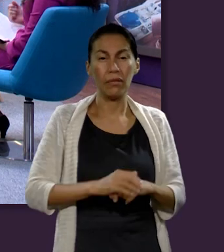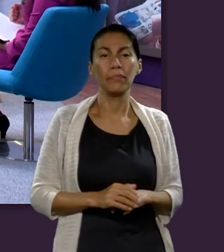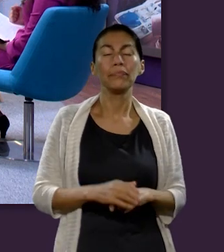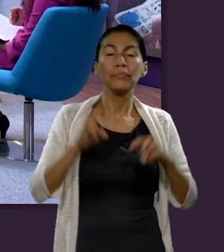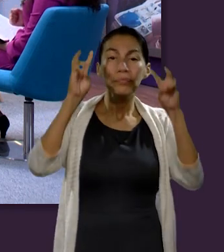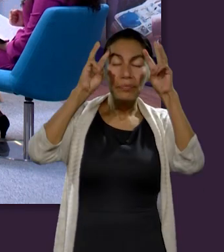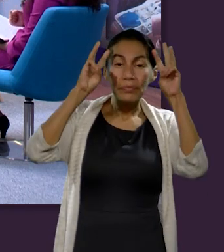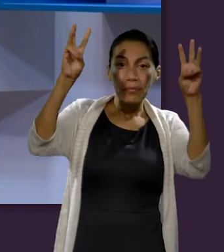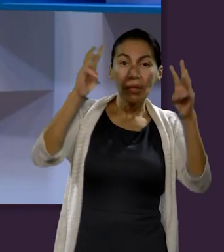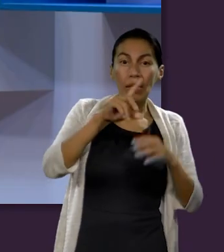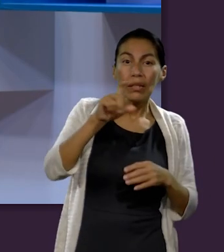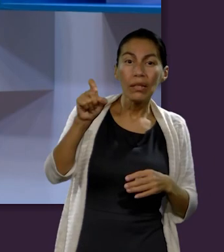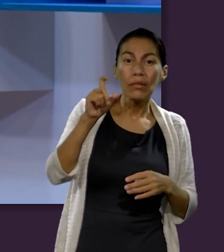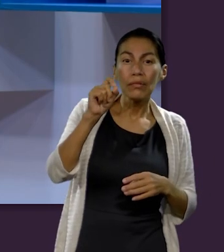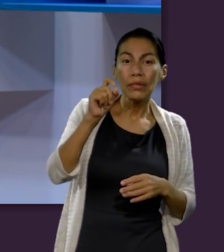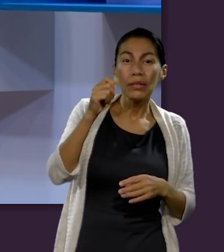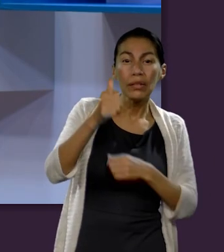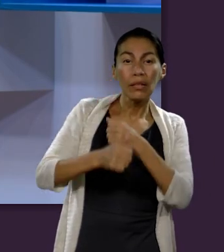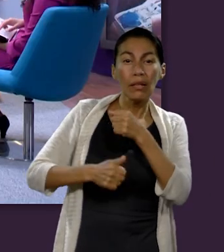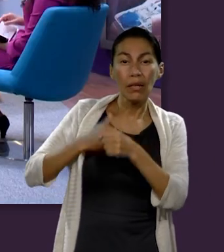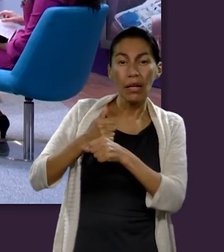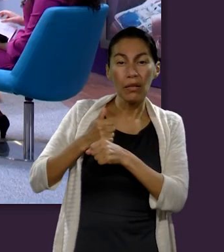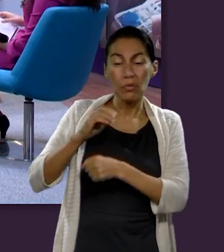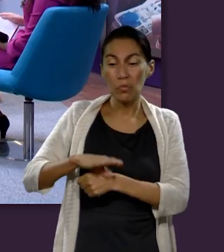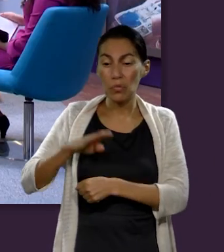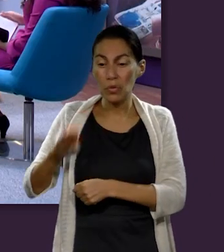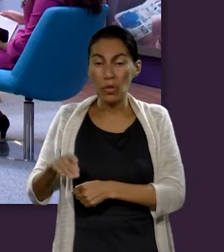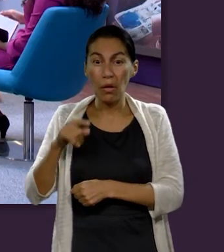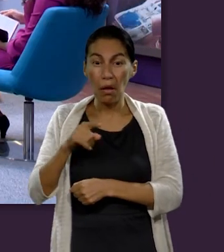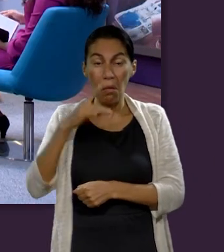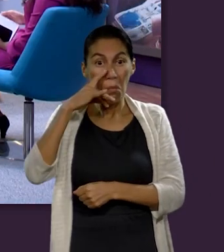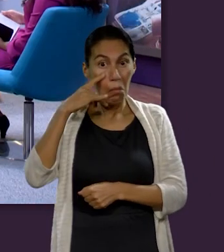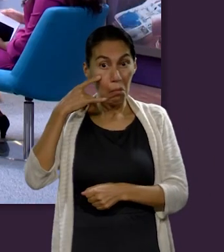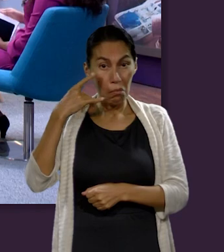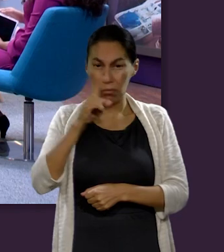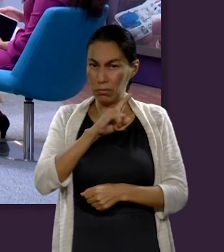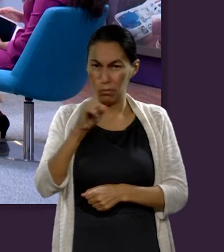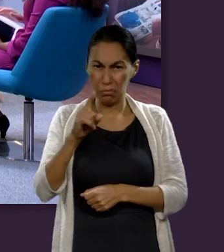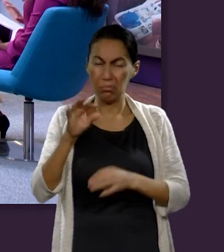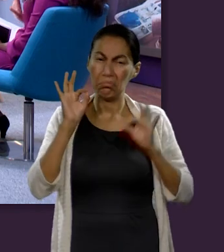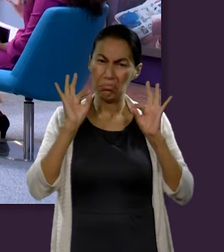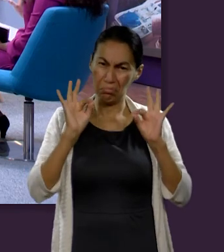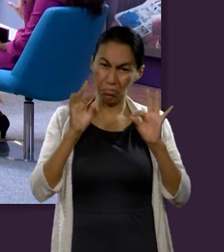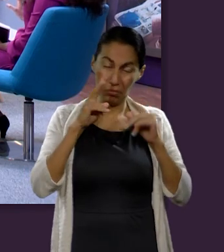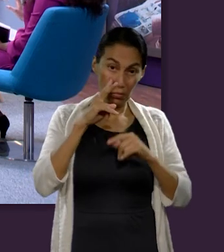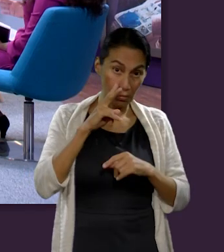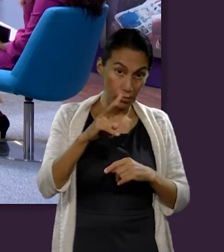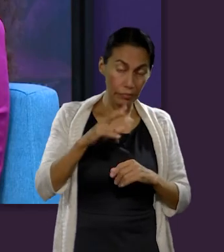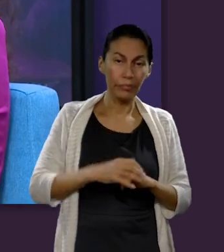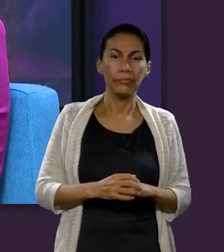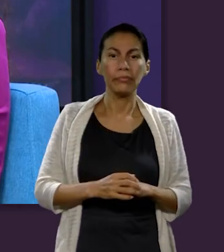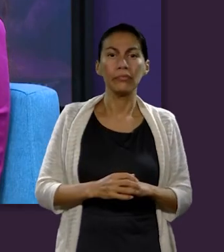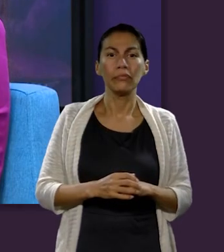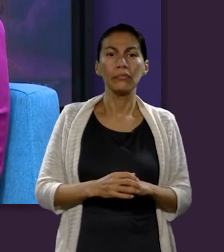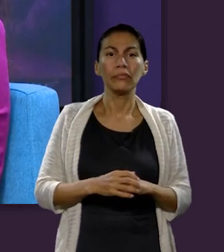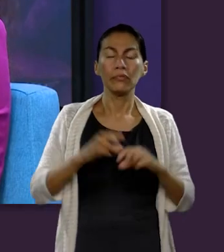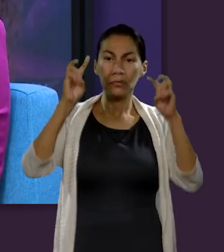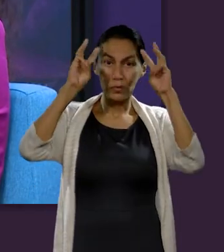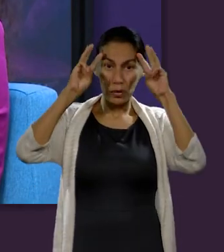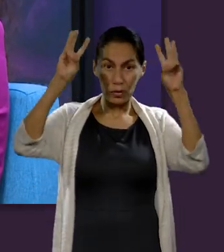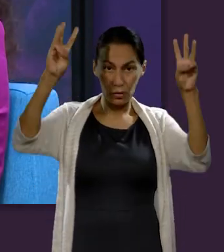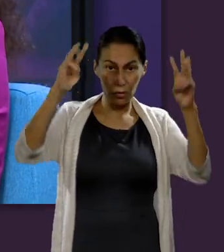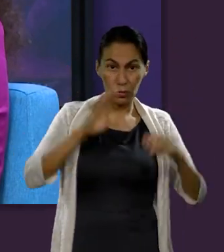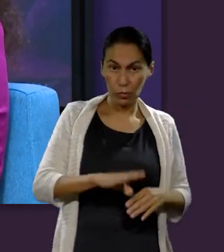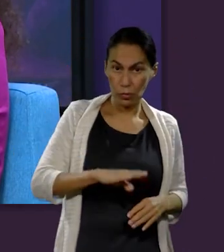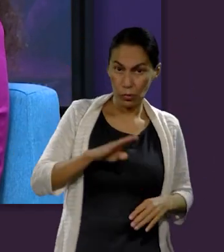Era Moisés de edad de 120 años cuando murió, y sus ojos nunca se oscurecieron. Nos queda claro entonces que Moisés murió y